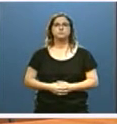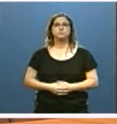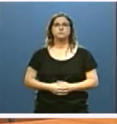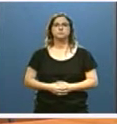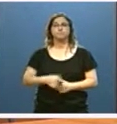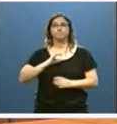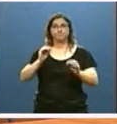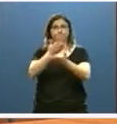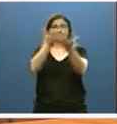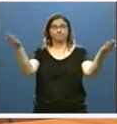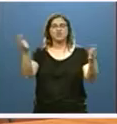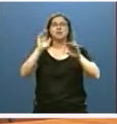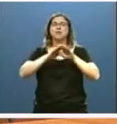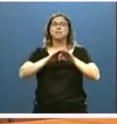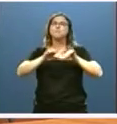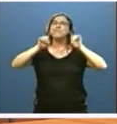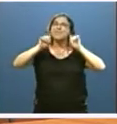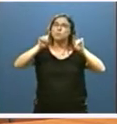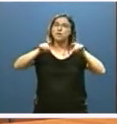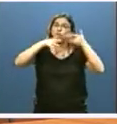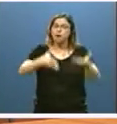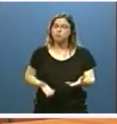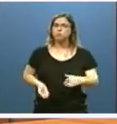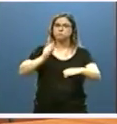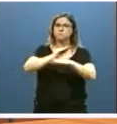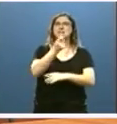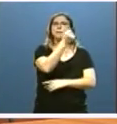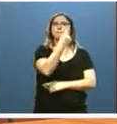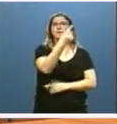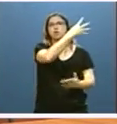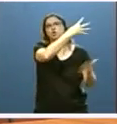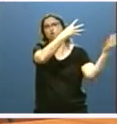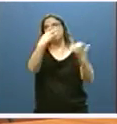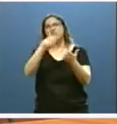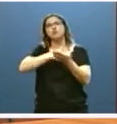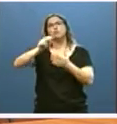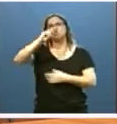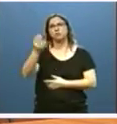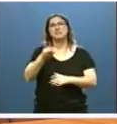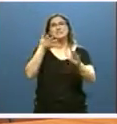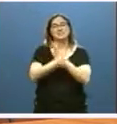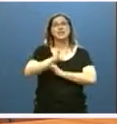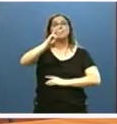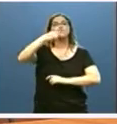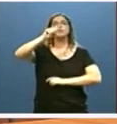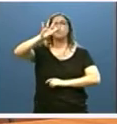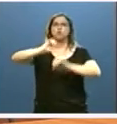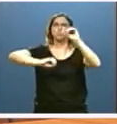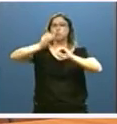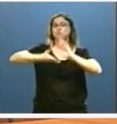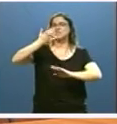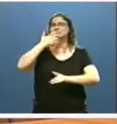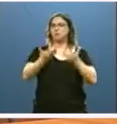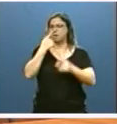Señorías, a la educación destinamos en el presente ejercicio 1.900 millones de euros, un 3,4% más que en